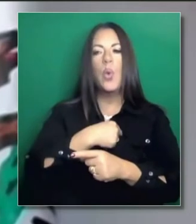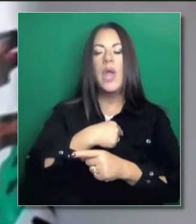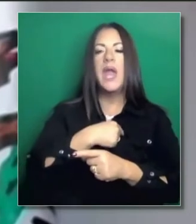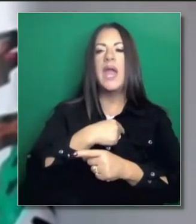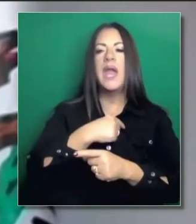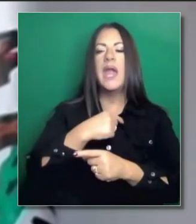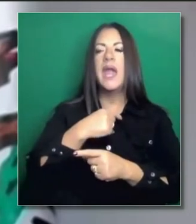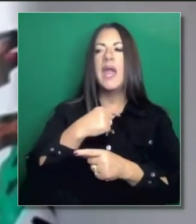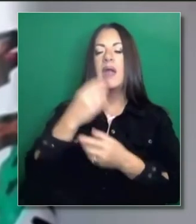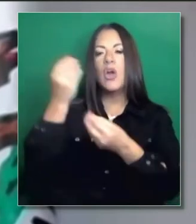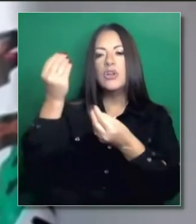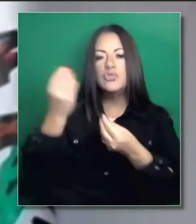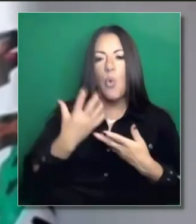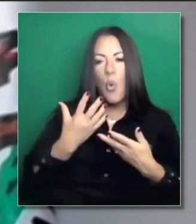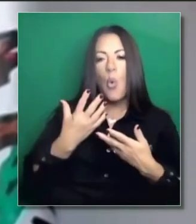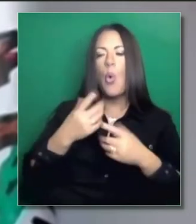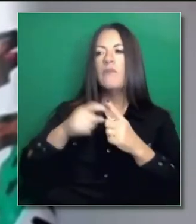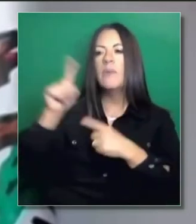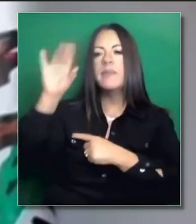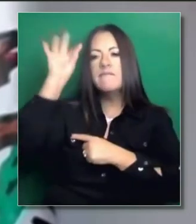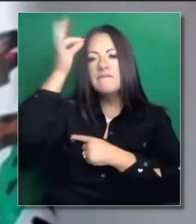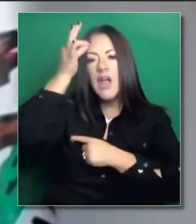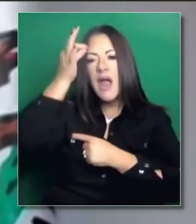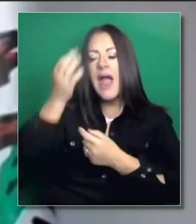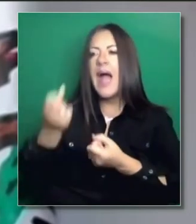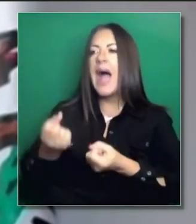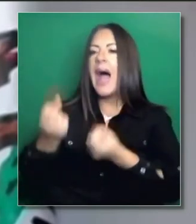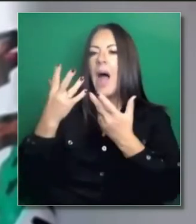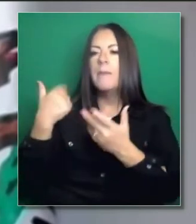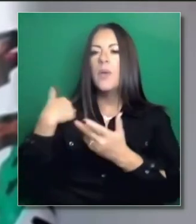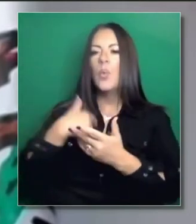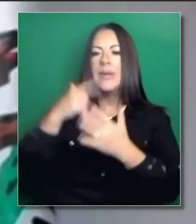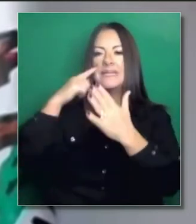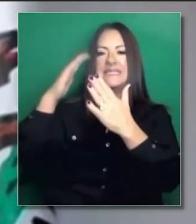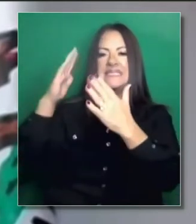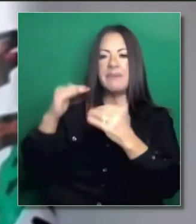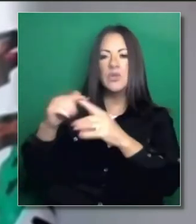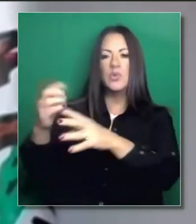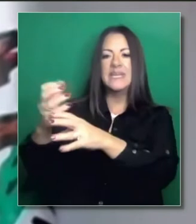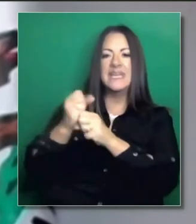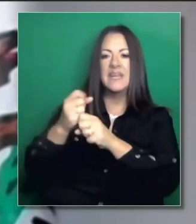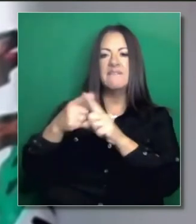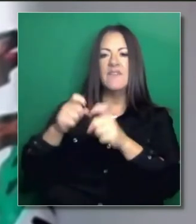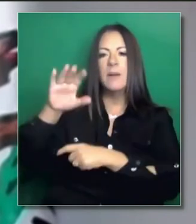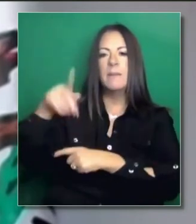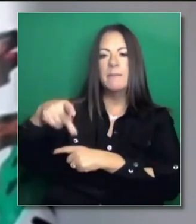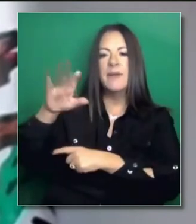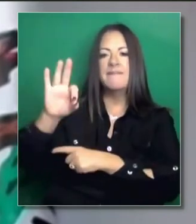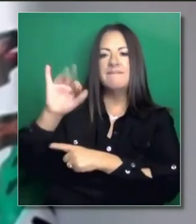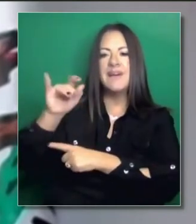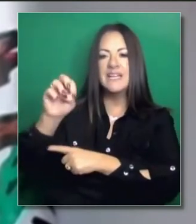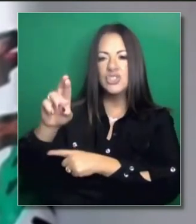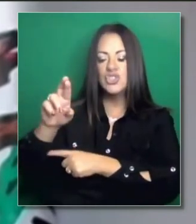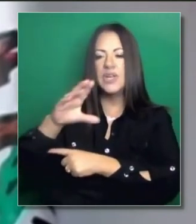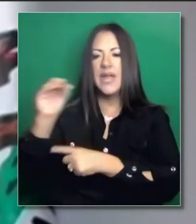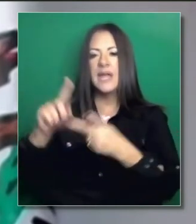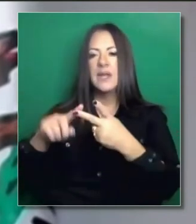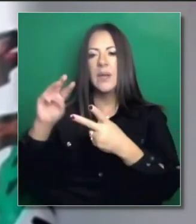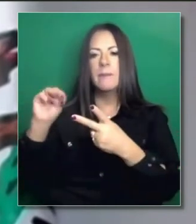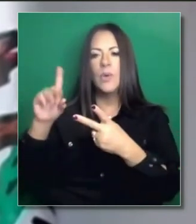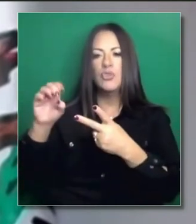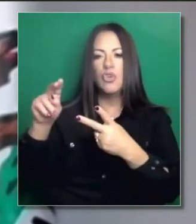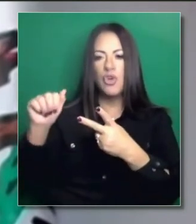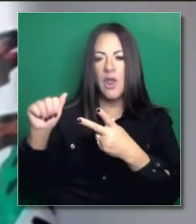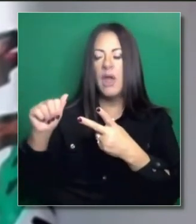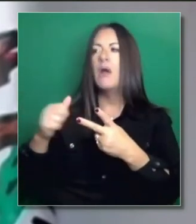adjudicación semanal del gobierno federal? Recibimos una cantidad de Pfizer y recibimos una cantidad de Moderna. Después asignamos